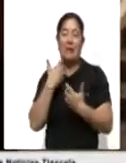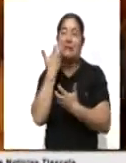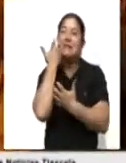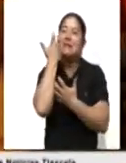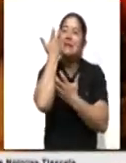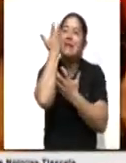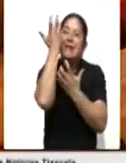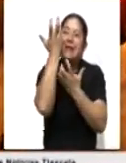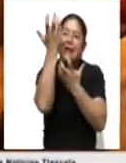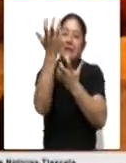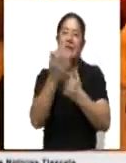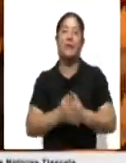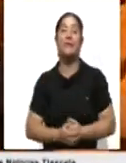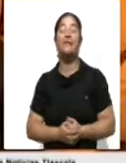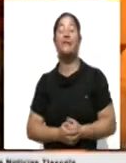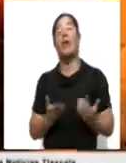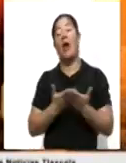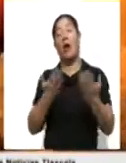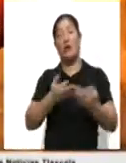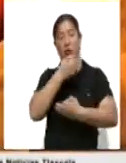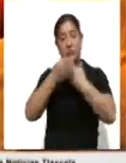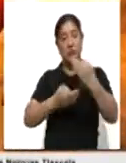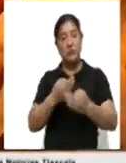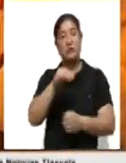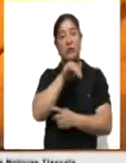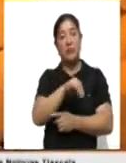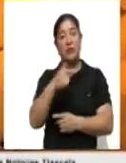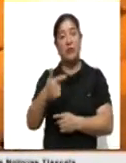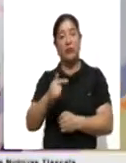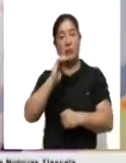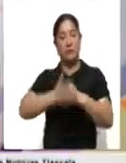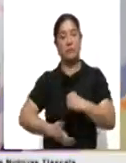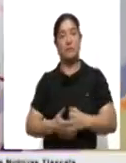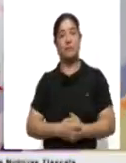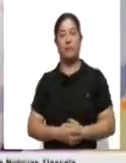universidad. Para Ahora Noticias, Marian Gómez.